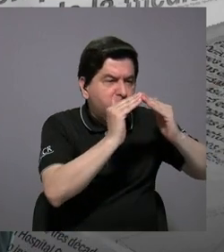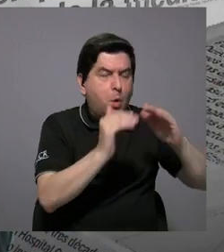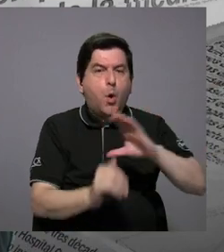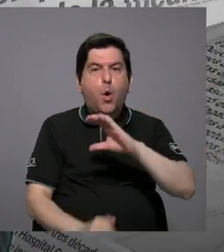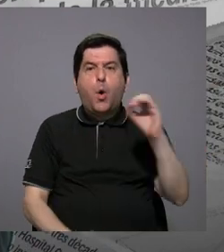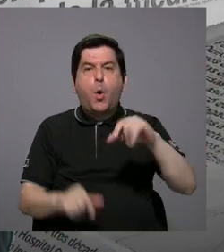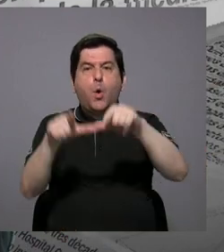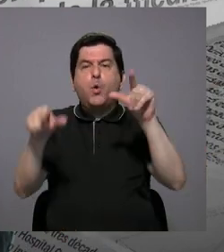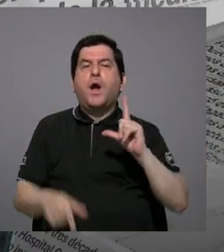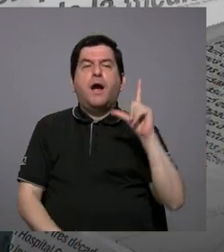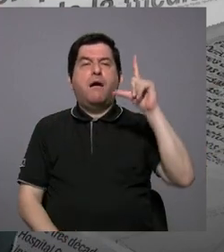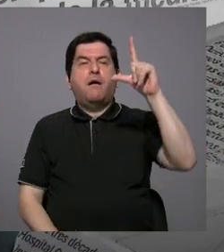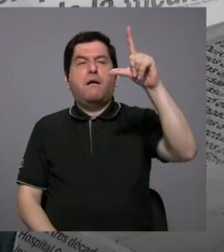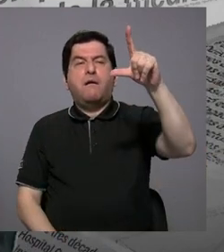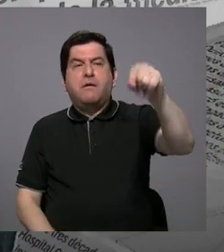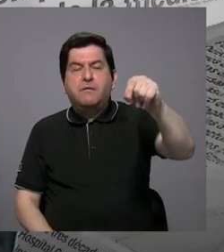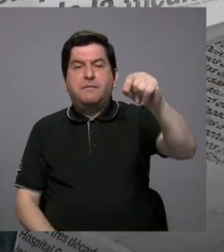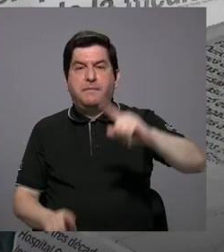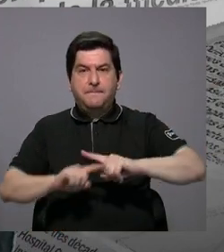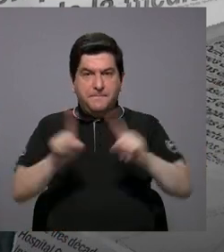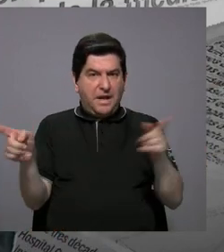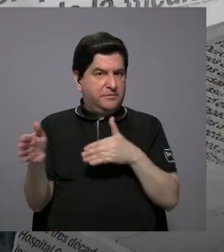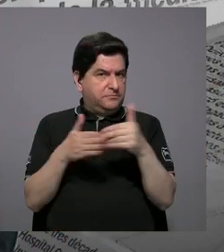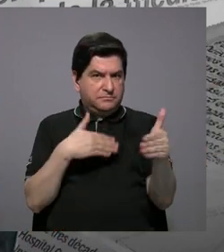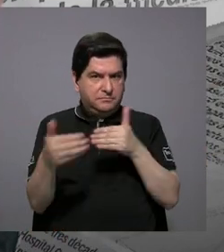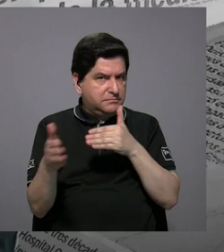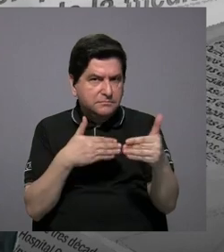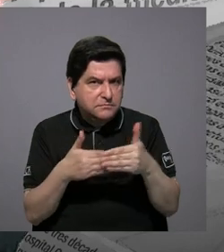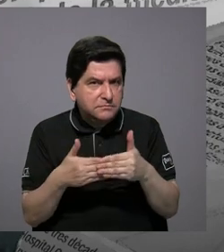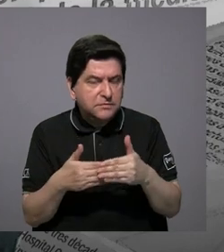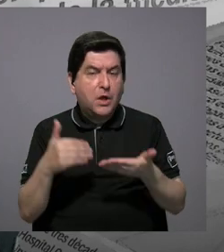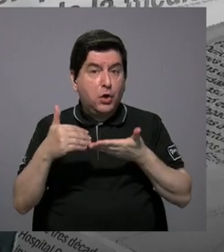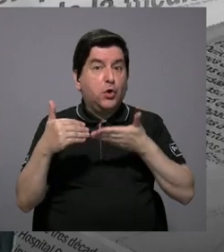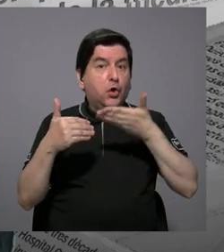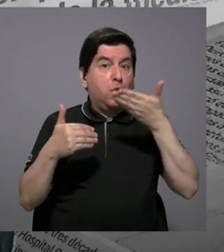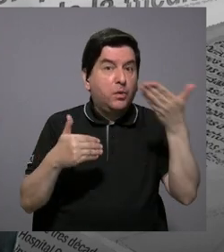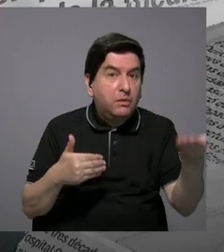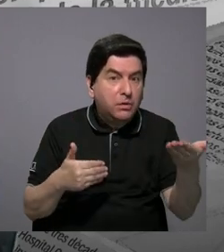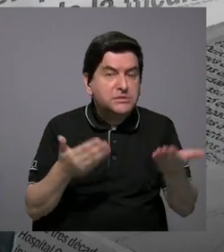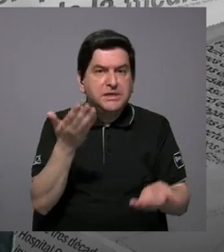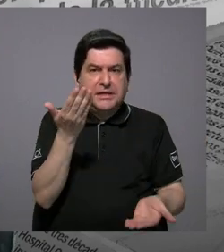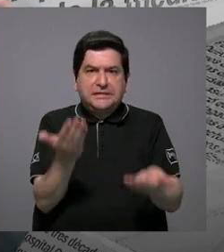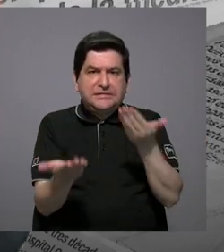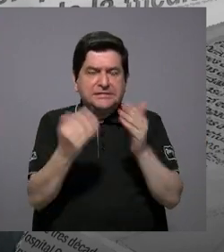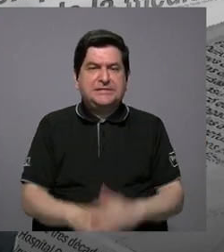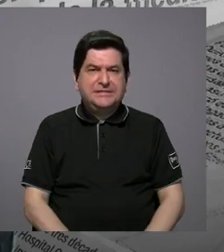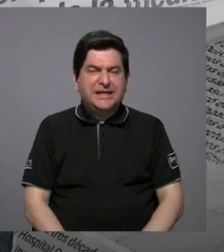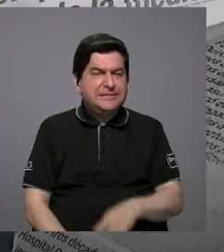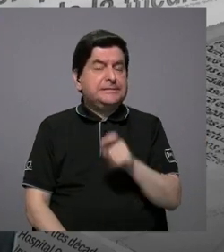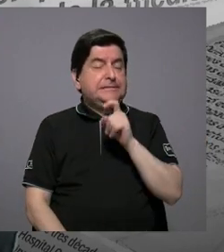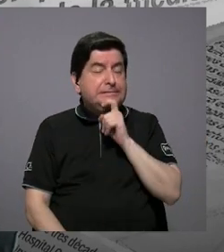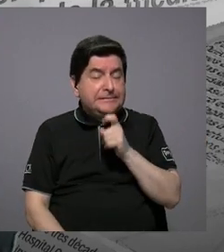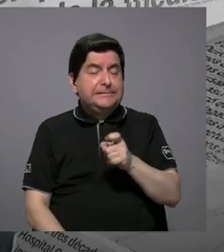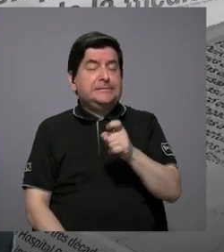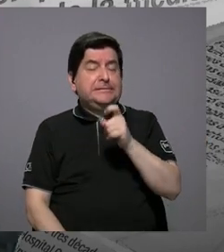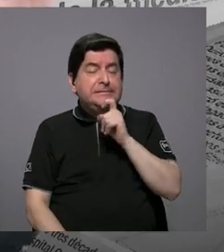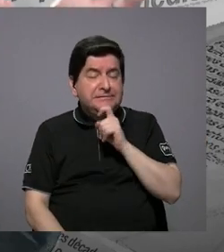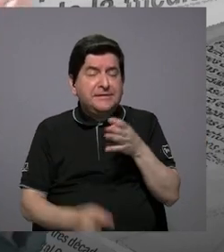rural, pero aún así hay algunos elementos que sean los difíciles de